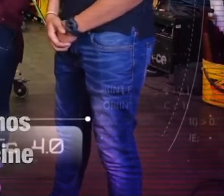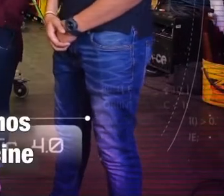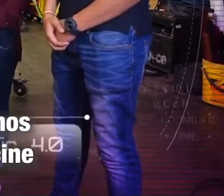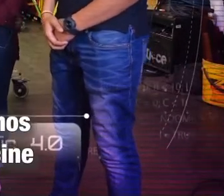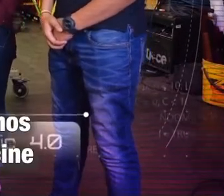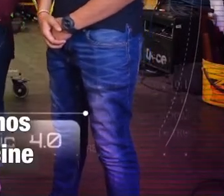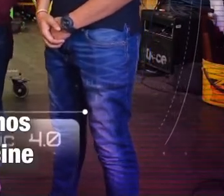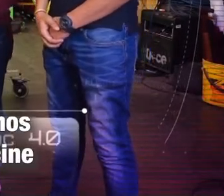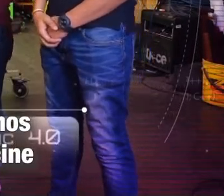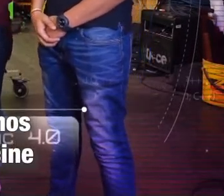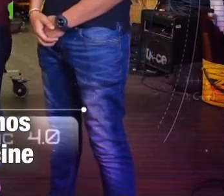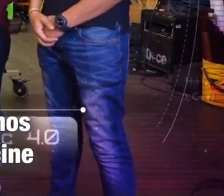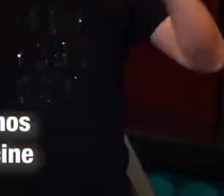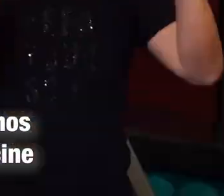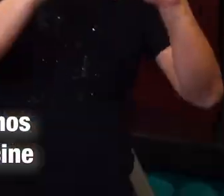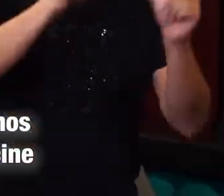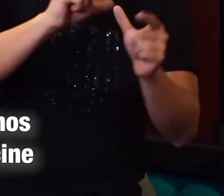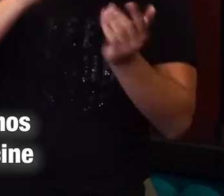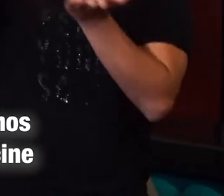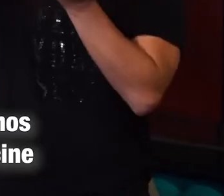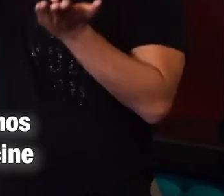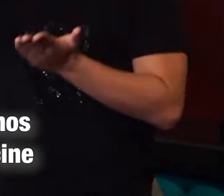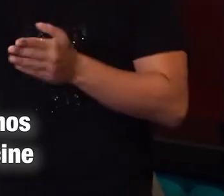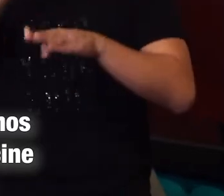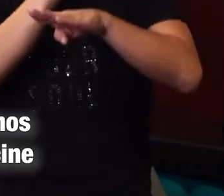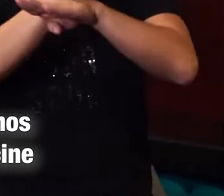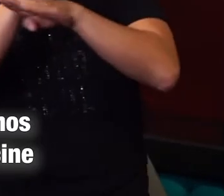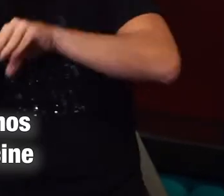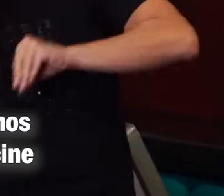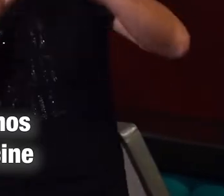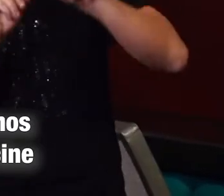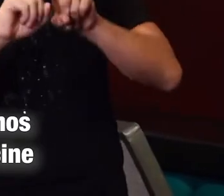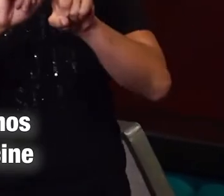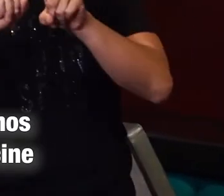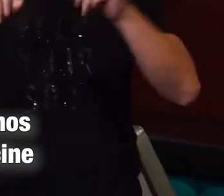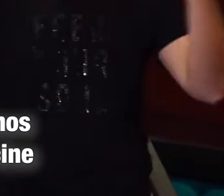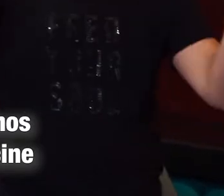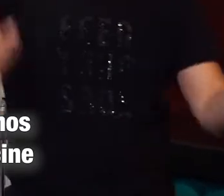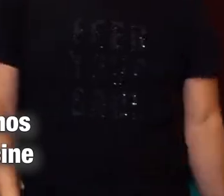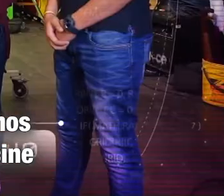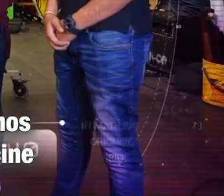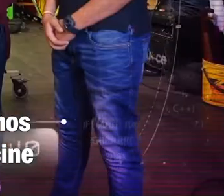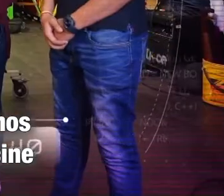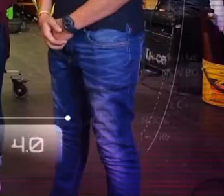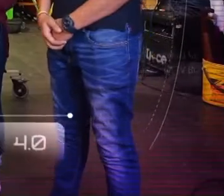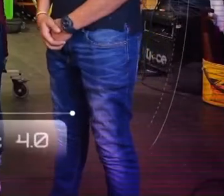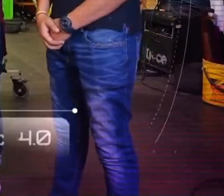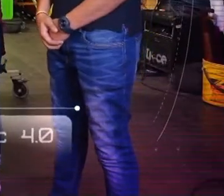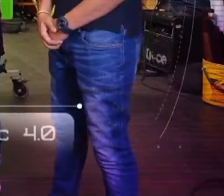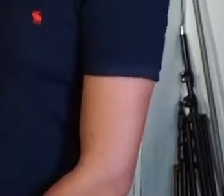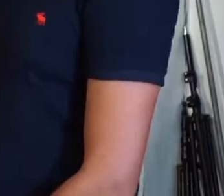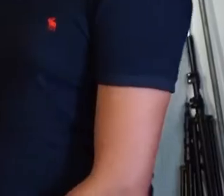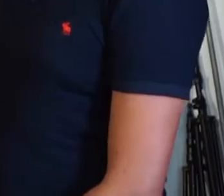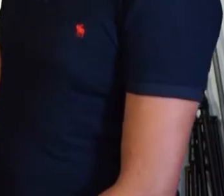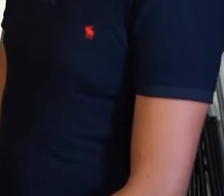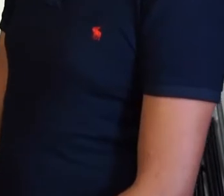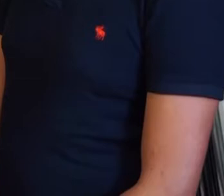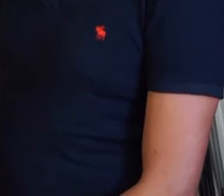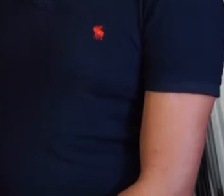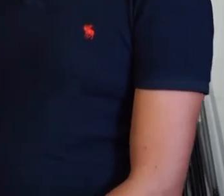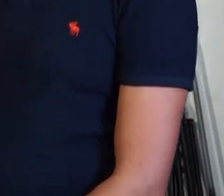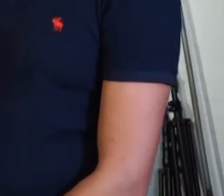Bien, pues nosotros en Filmedios trabajamos productos audiovisuales en televisión, en cine y diseño de páginas web.